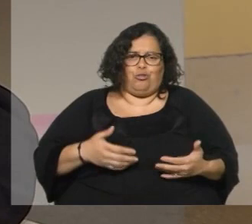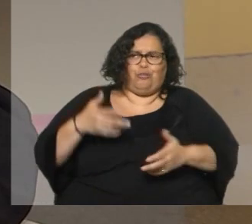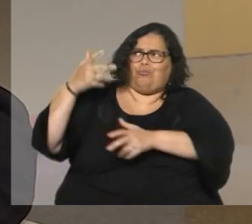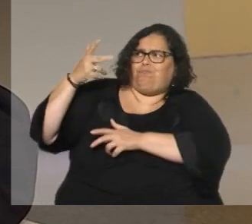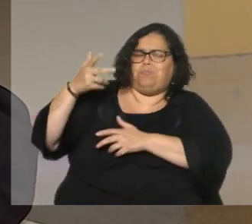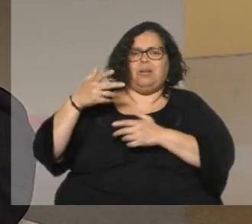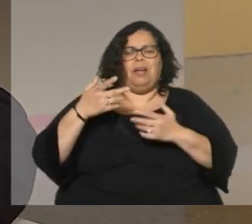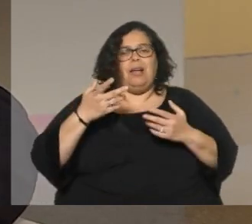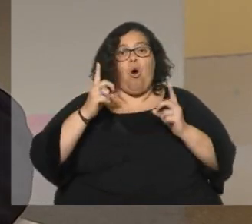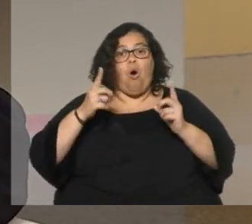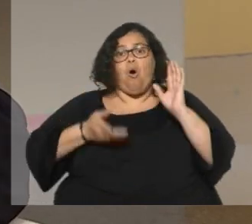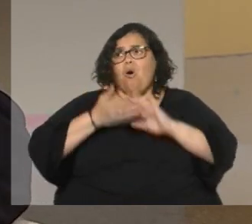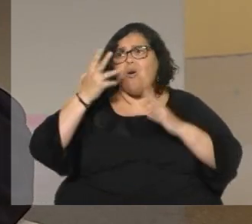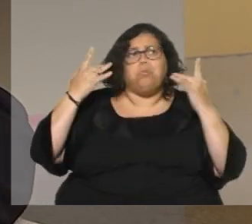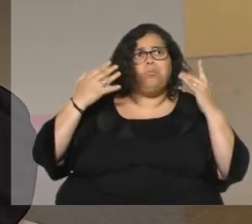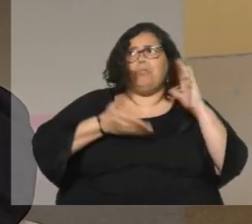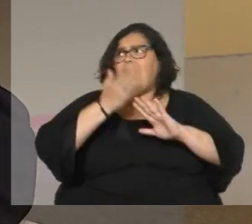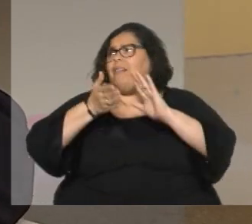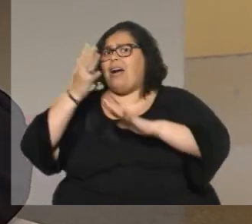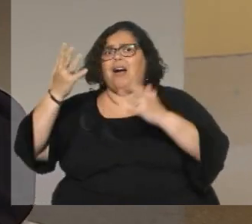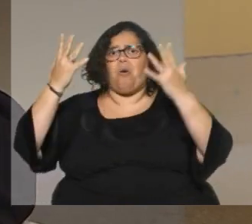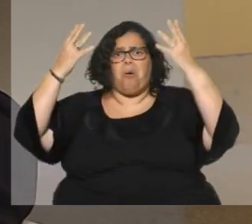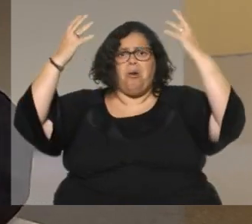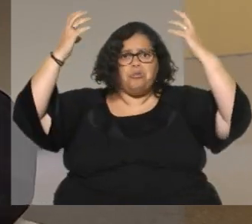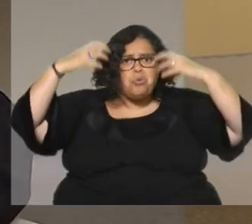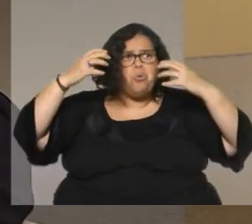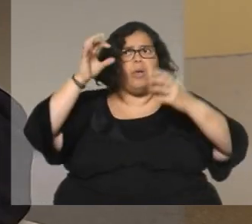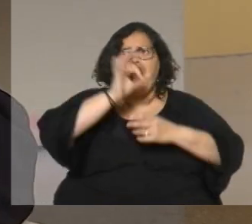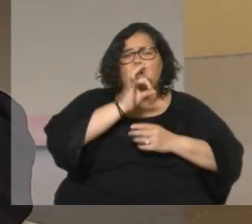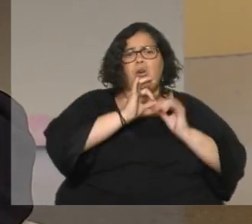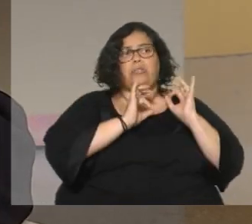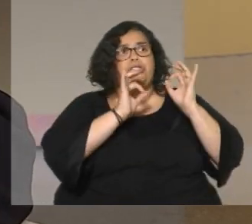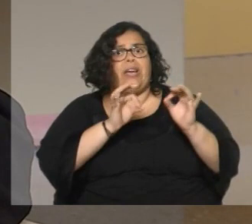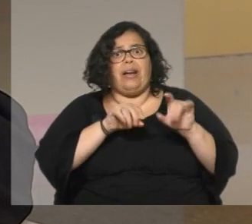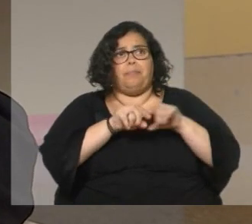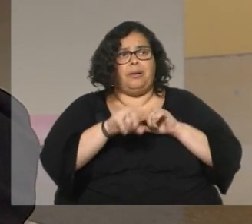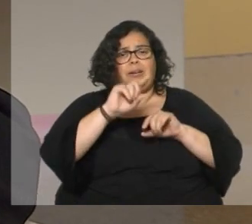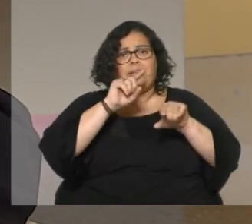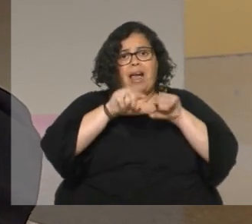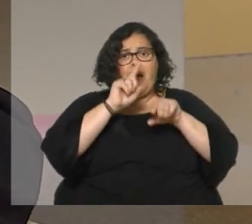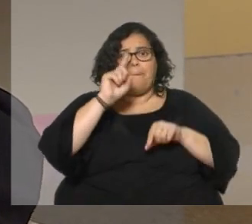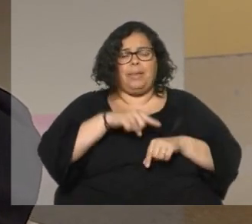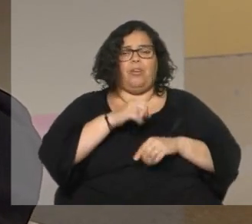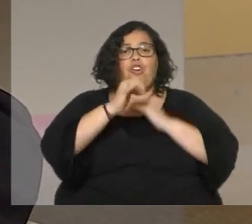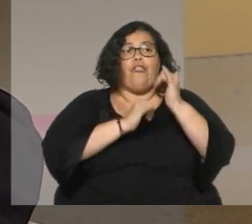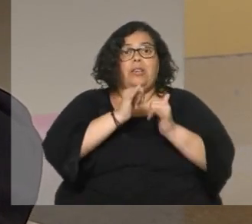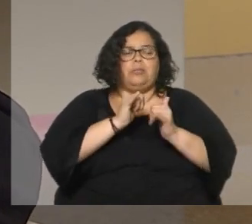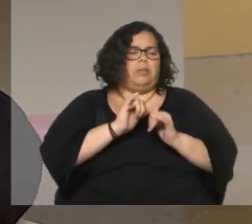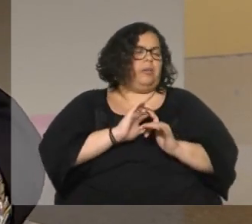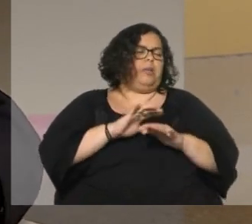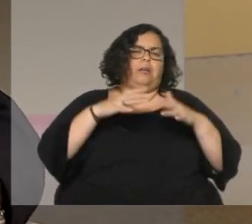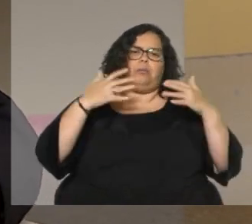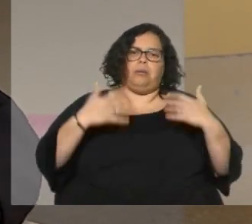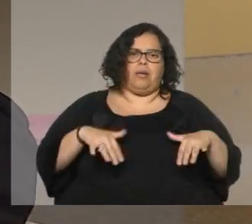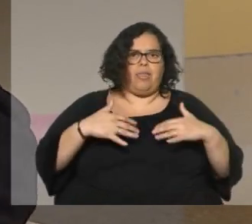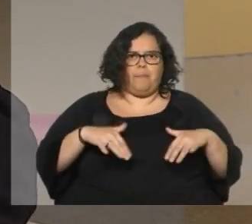coberturas donde tenías que salir corriendo, donde tenías que mojarte donde tenías que llegar presuroso para dar la noticia era realmente un contrapeso